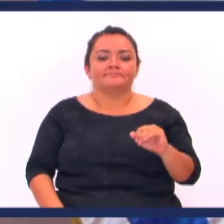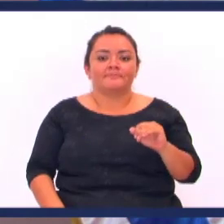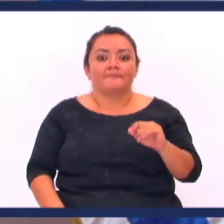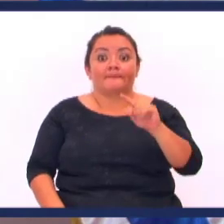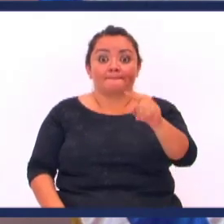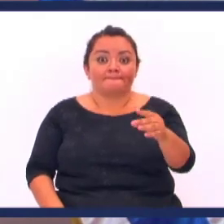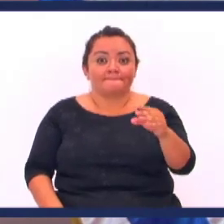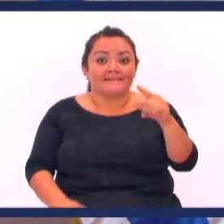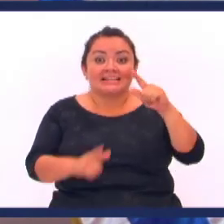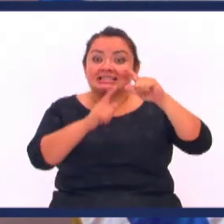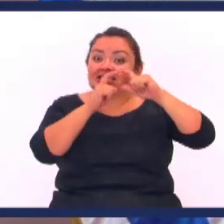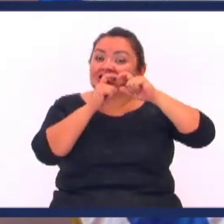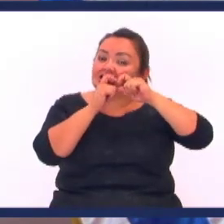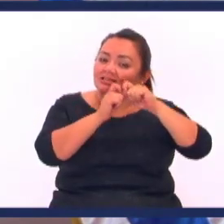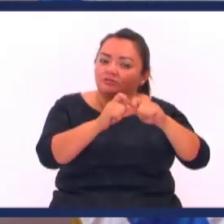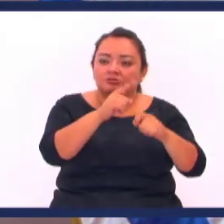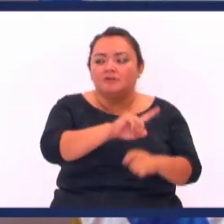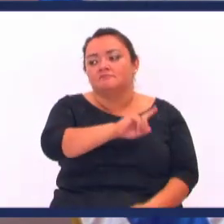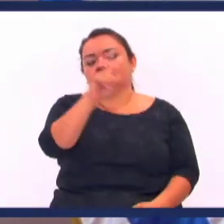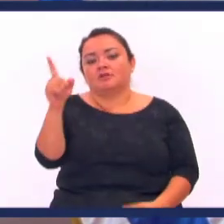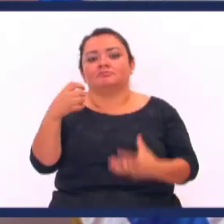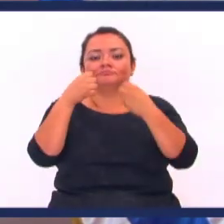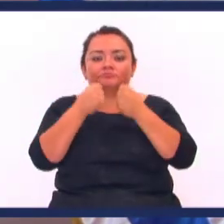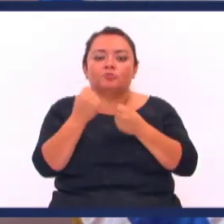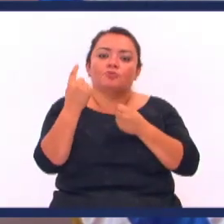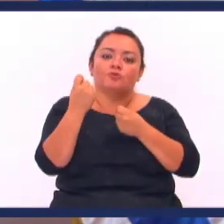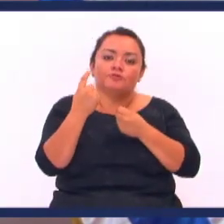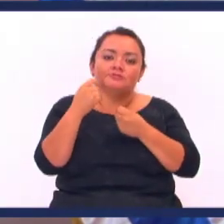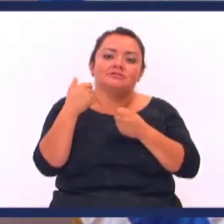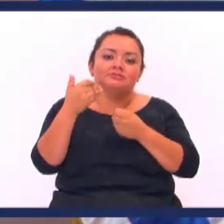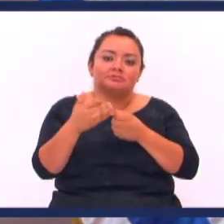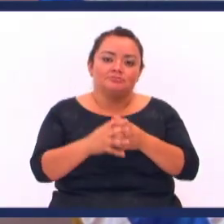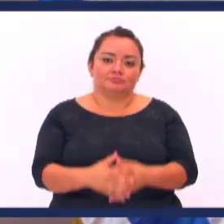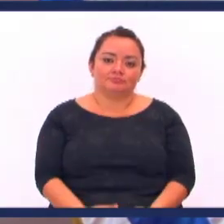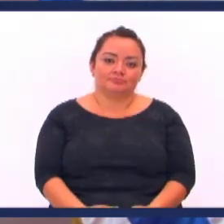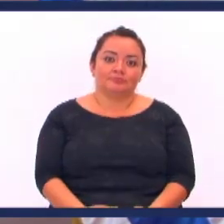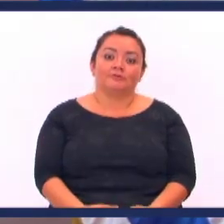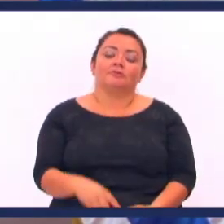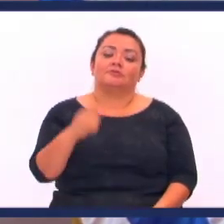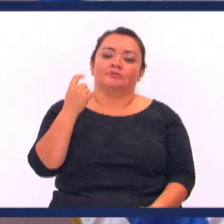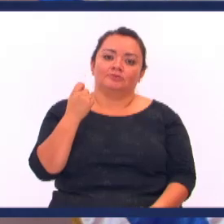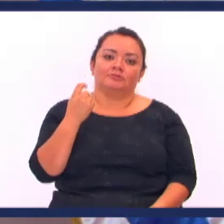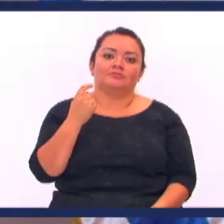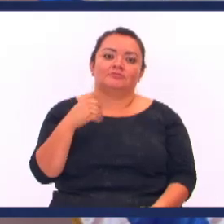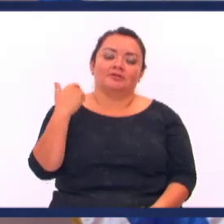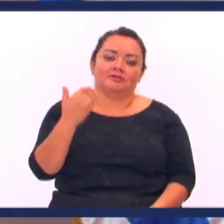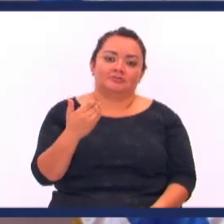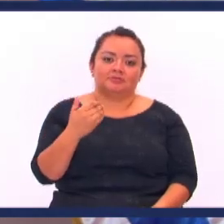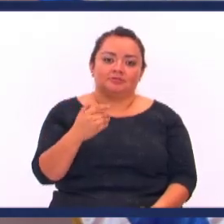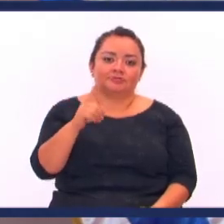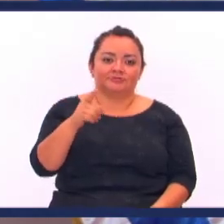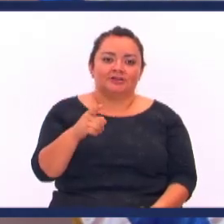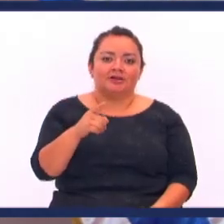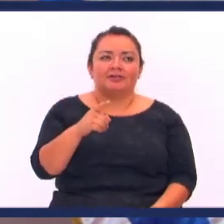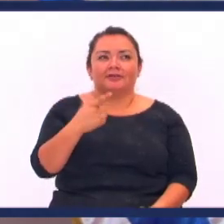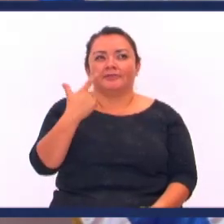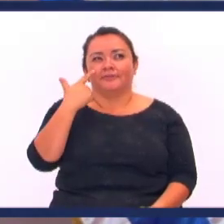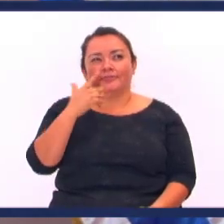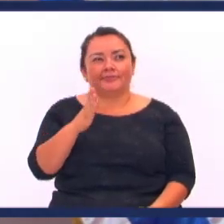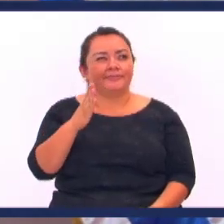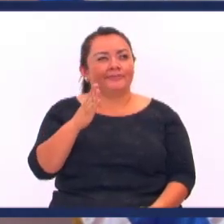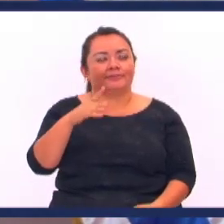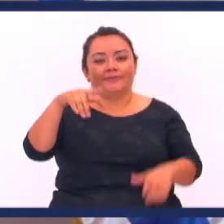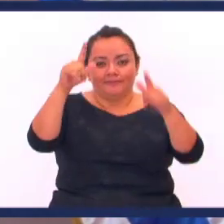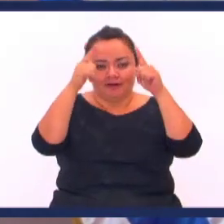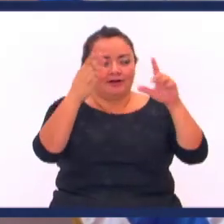Y si usted come Carne de res Lo metían preso Por once años Once años Si usted lo encontraba Destazando un caballo Destazando